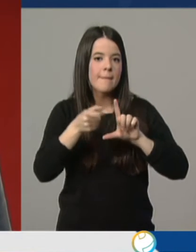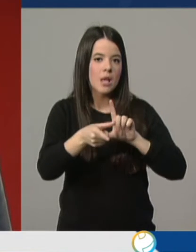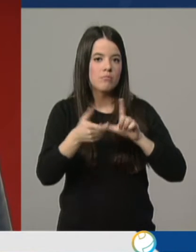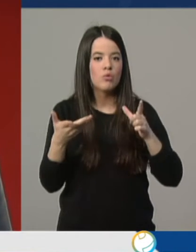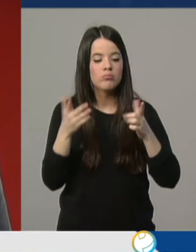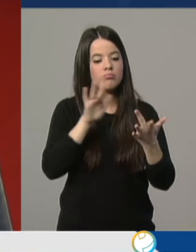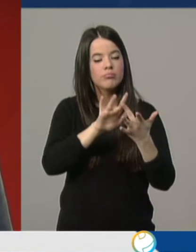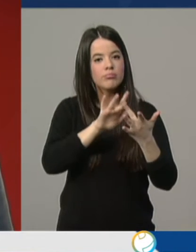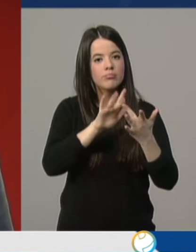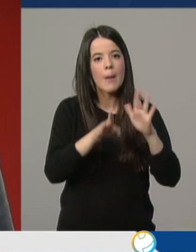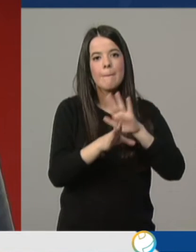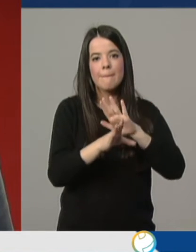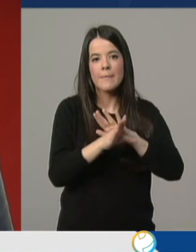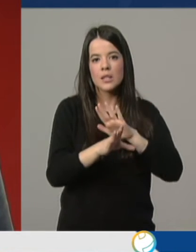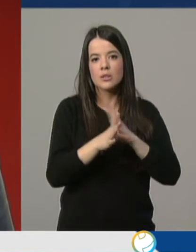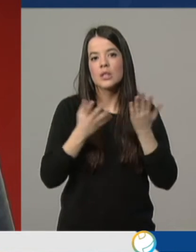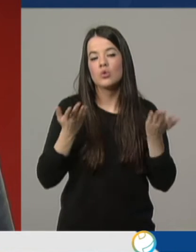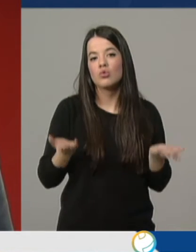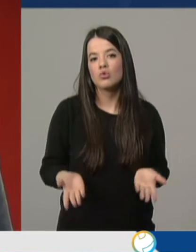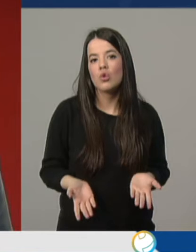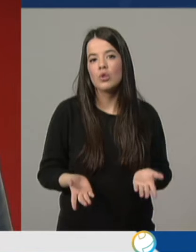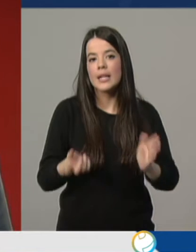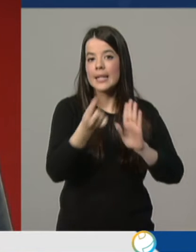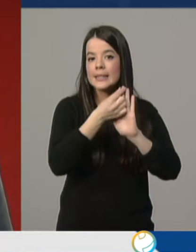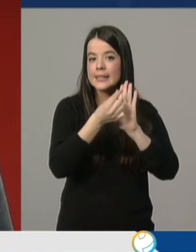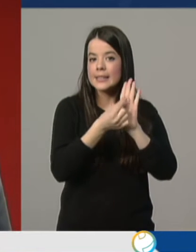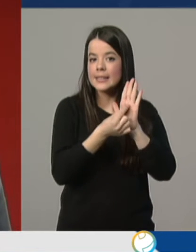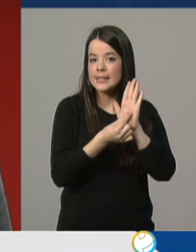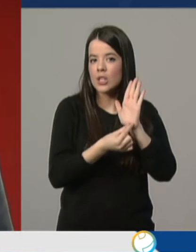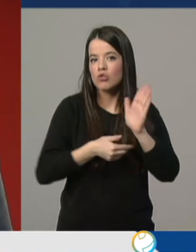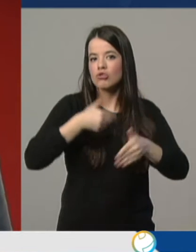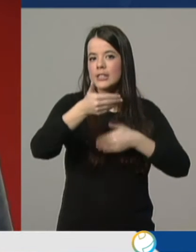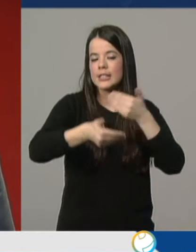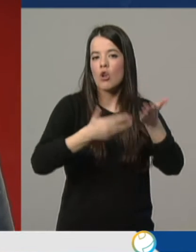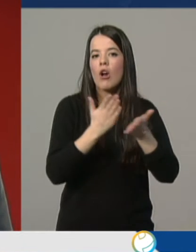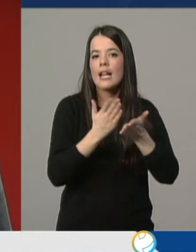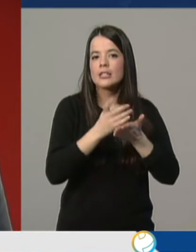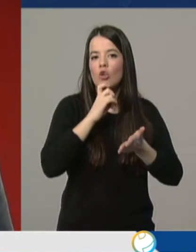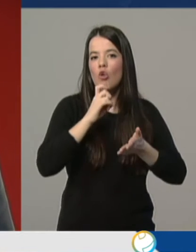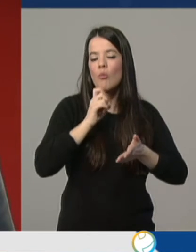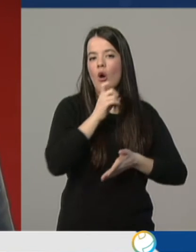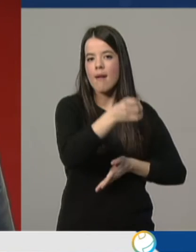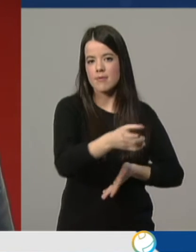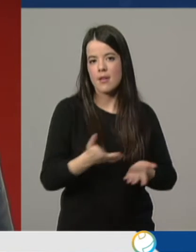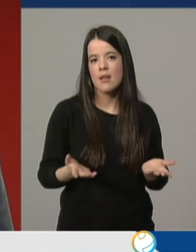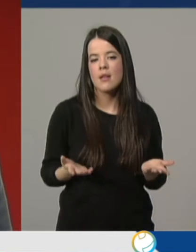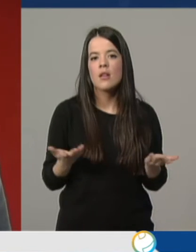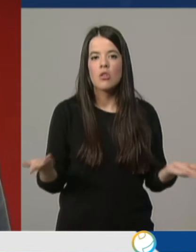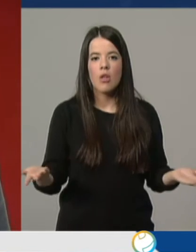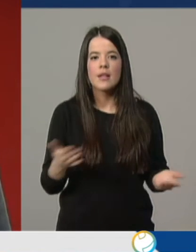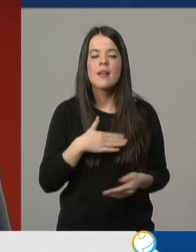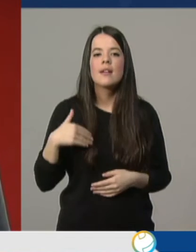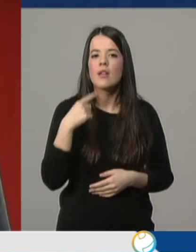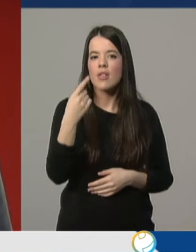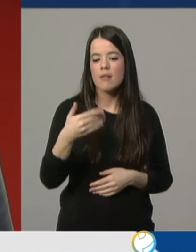manteniendo cuál es el criterio de desarrollo de las clases. Es decir, que en ningún momento durante estos